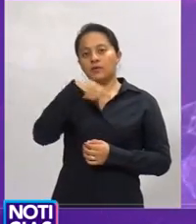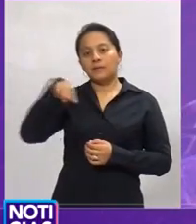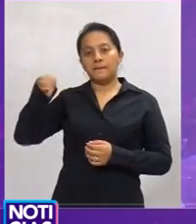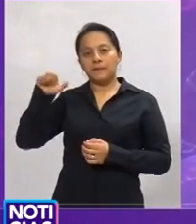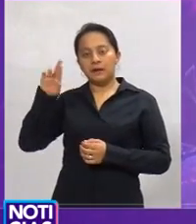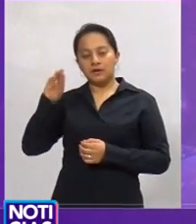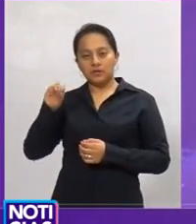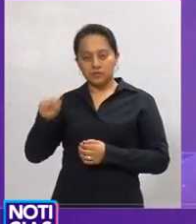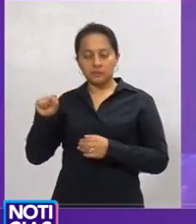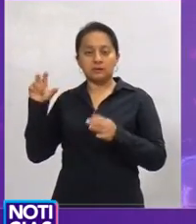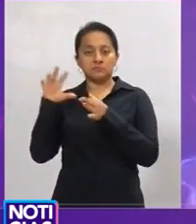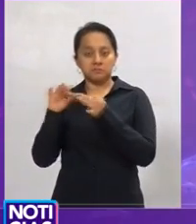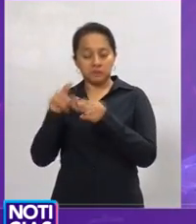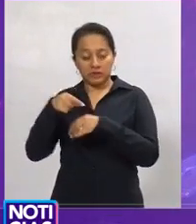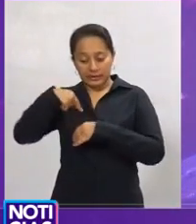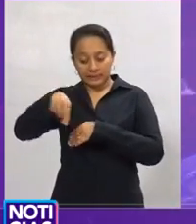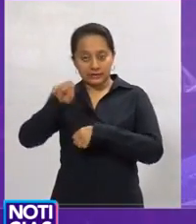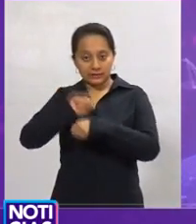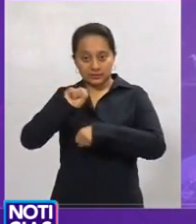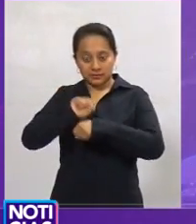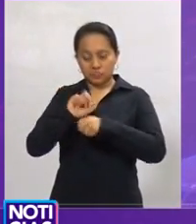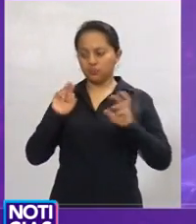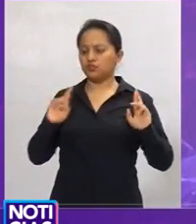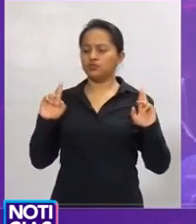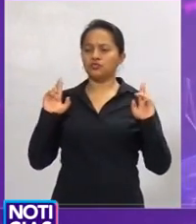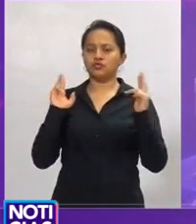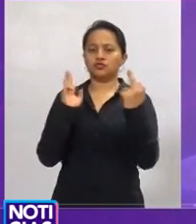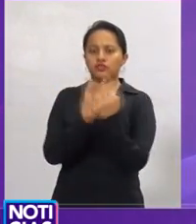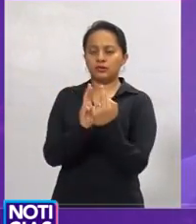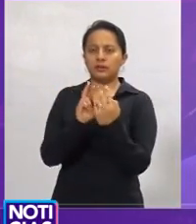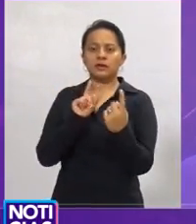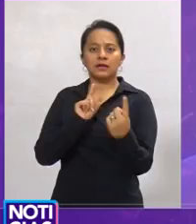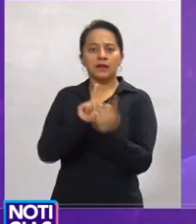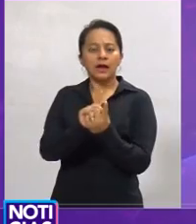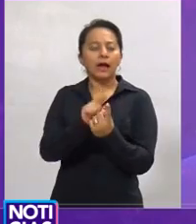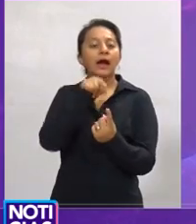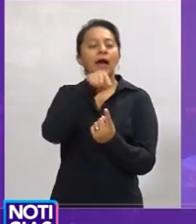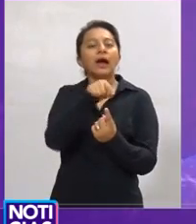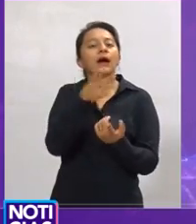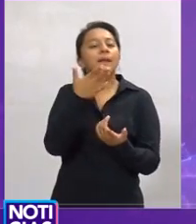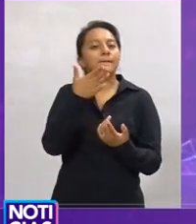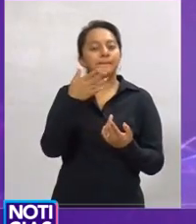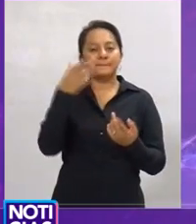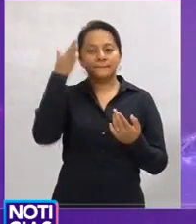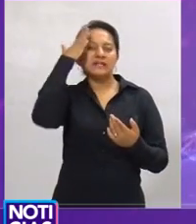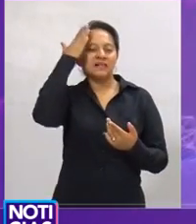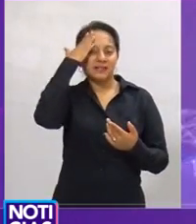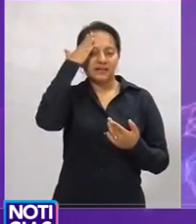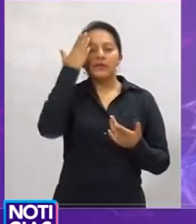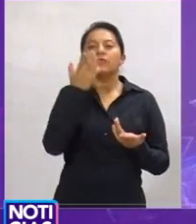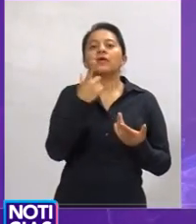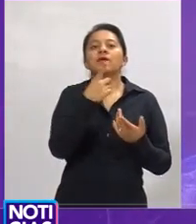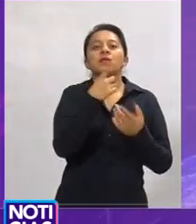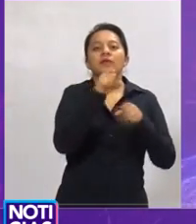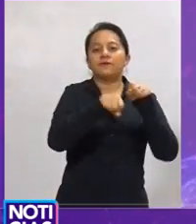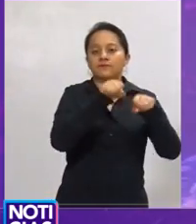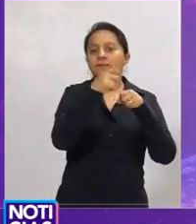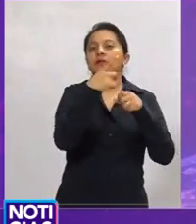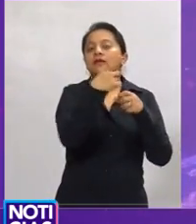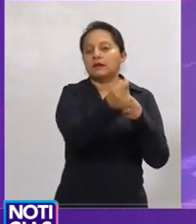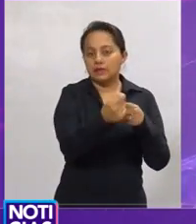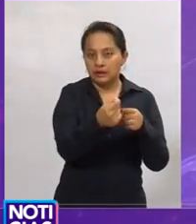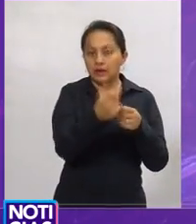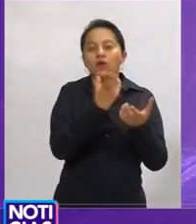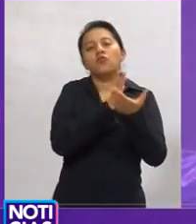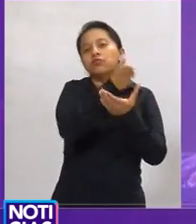quien mencionó que esta semana se reunirá con el representante de Saca la Bici para darle a conocer el proyecto de las ciclopistas, pero dijo que las